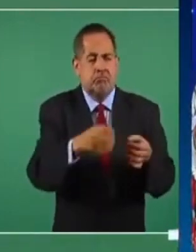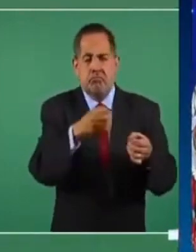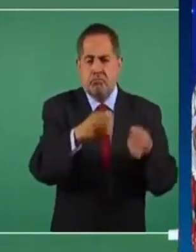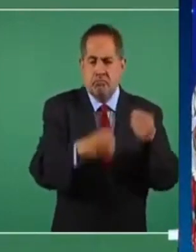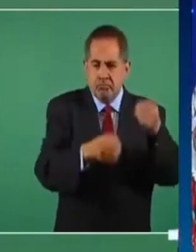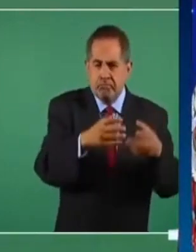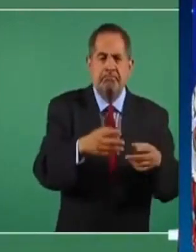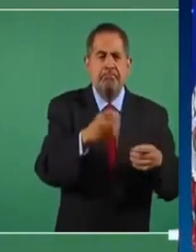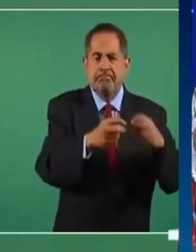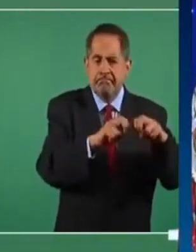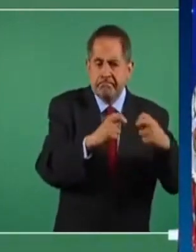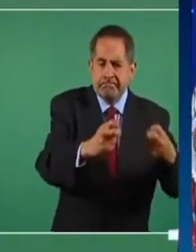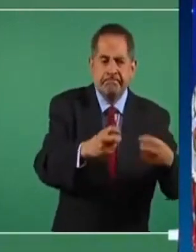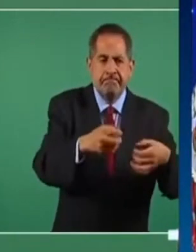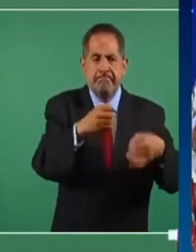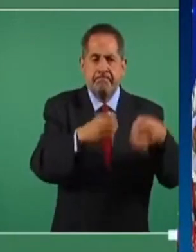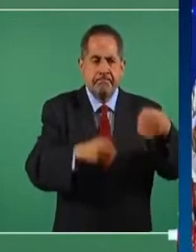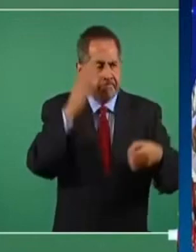ministros